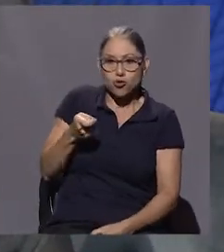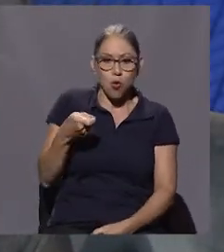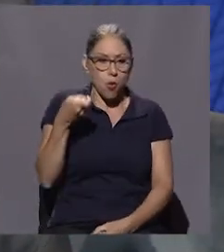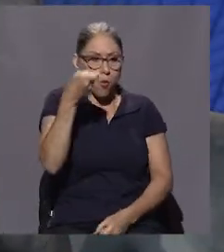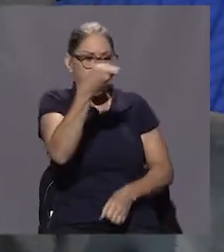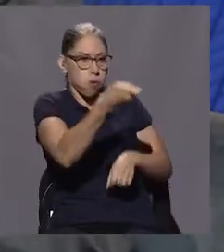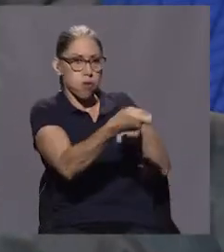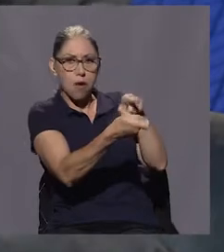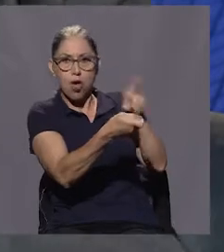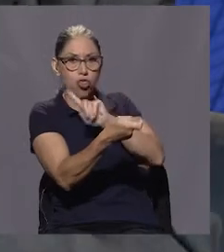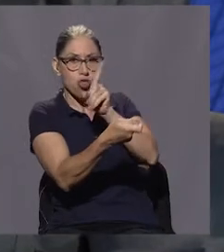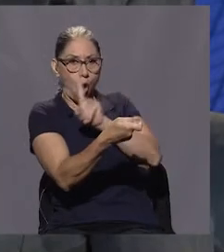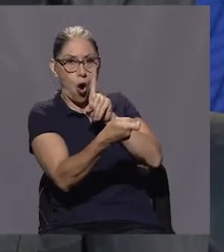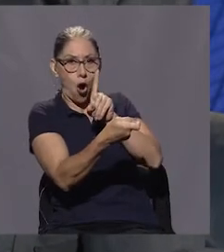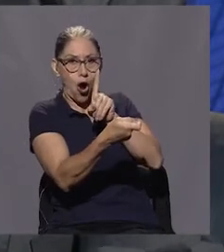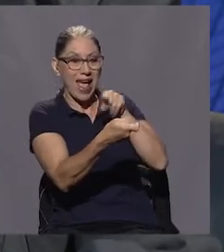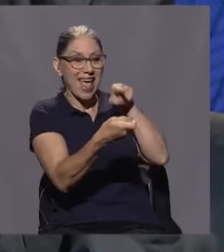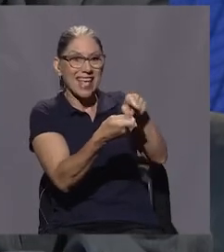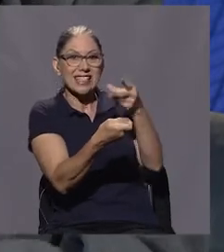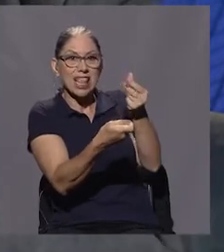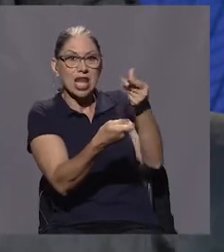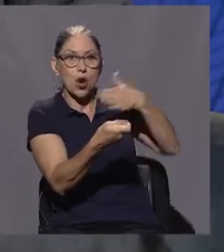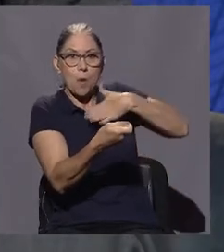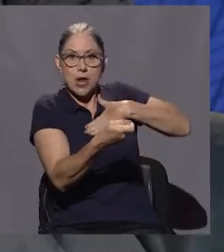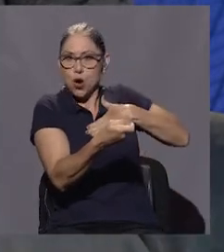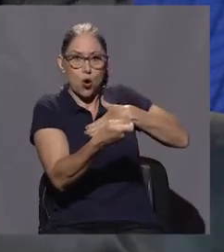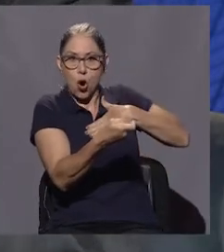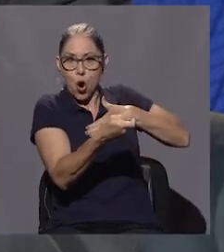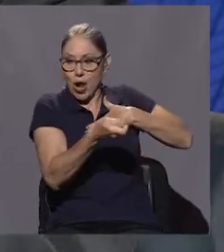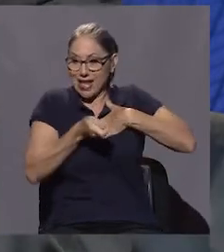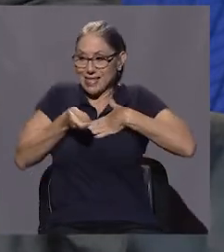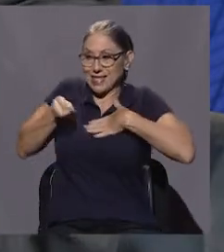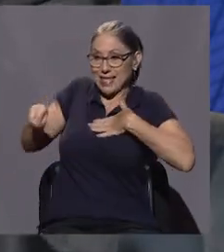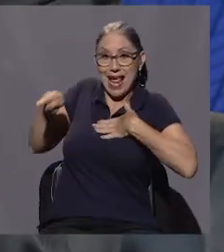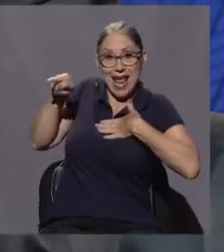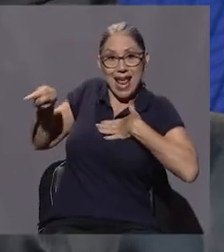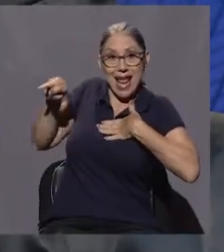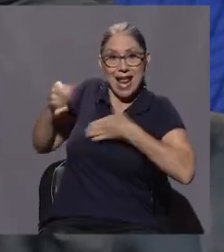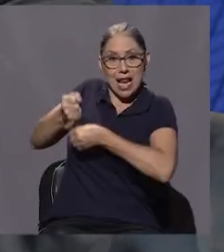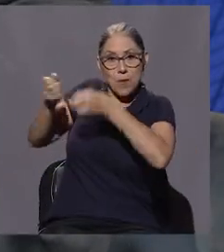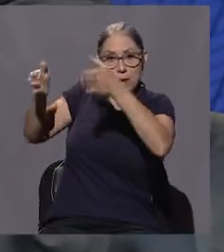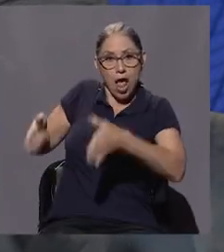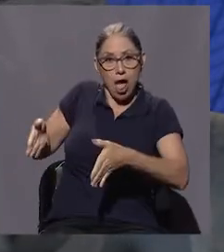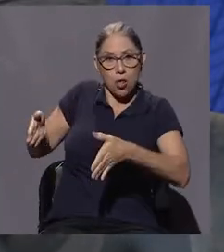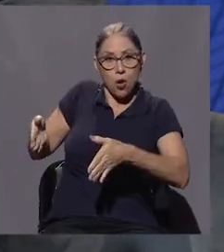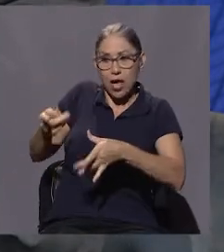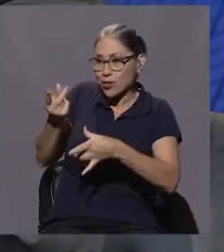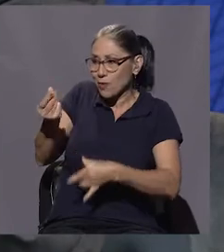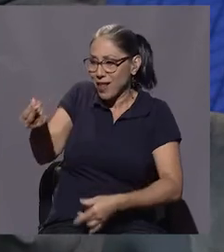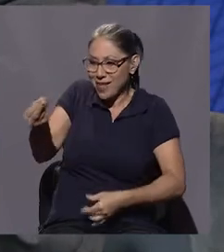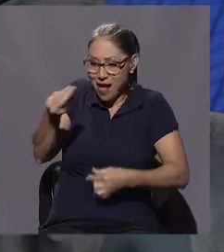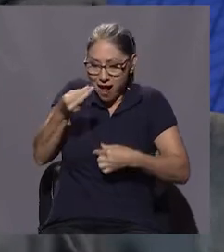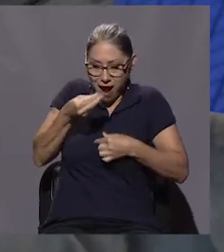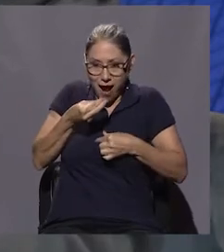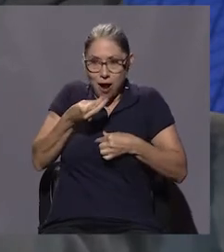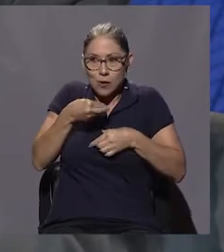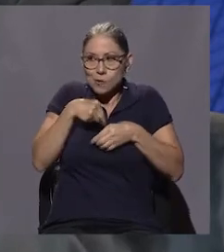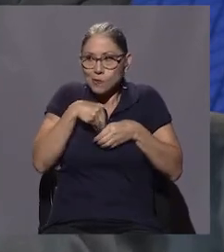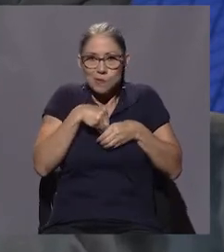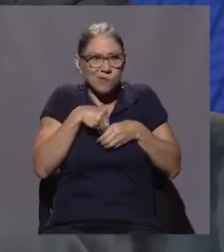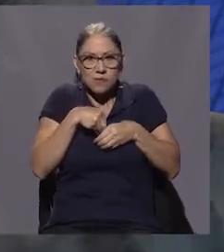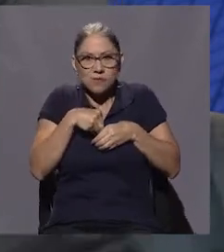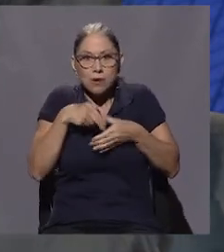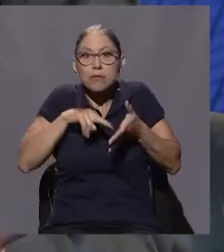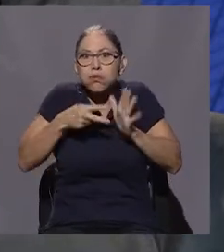es de mi empleado que pagó la cuota, ¿cómo se llama eso de dejarse uno la plata que no es de uno? No es robar.